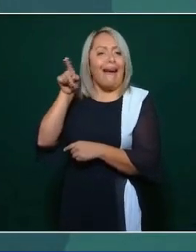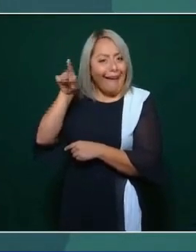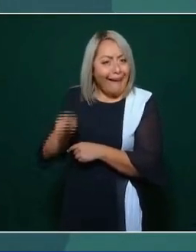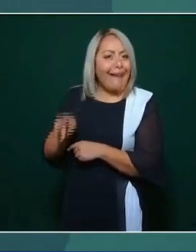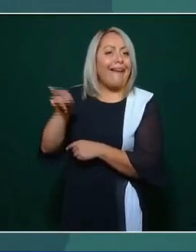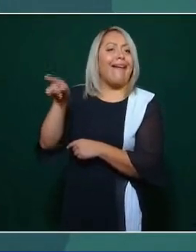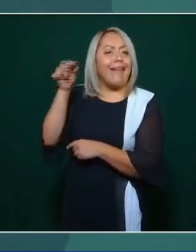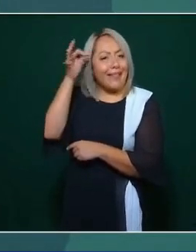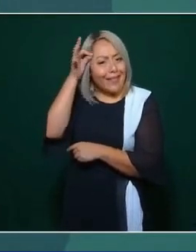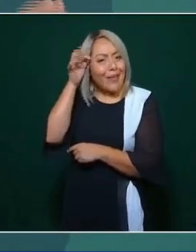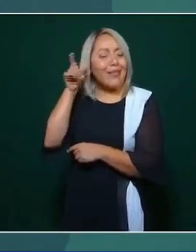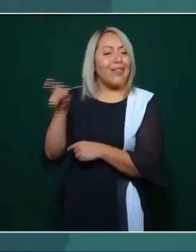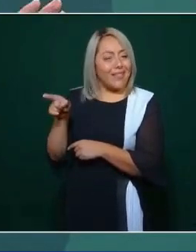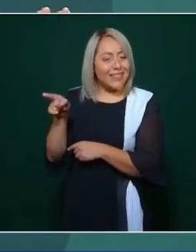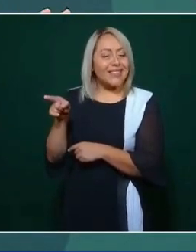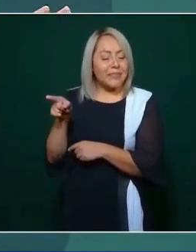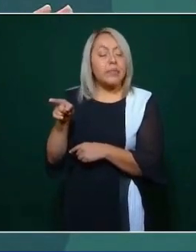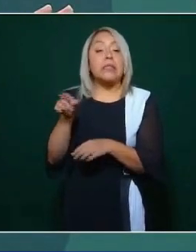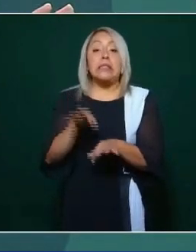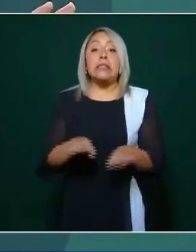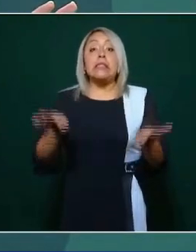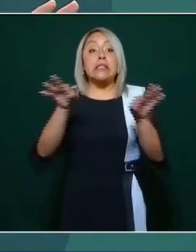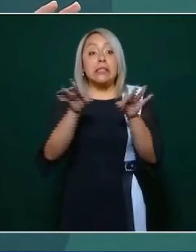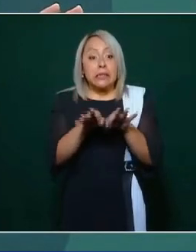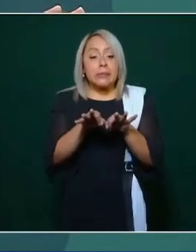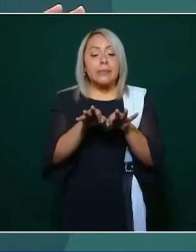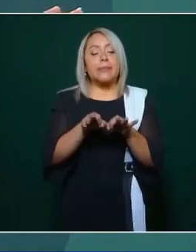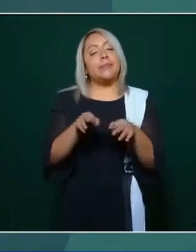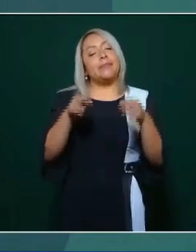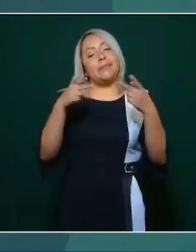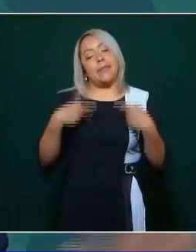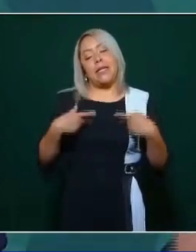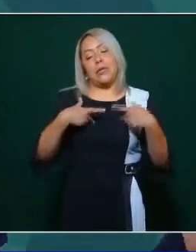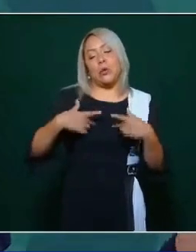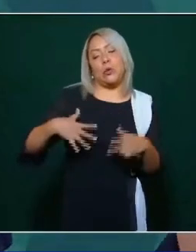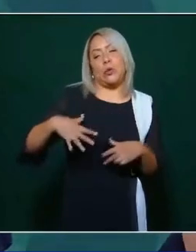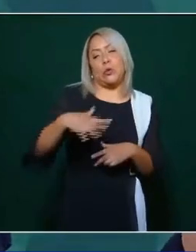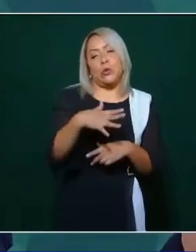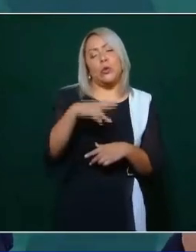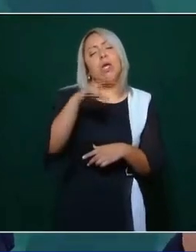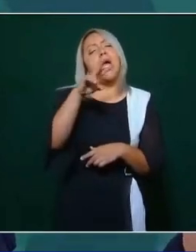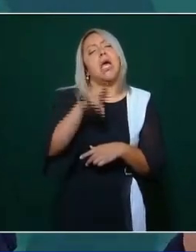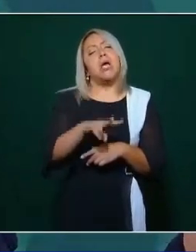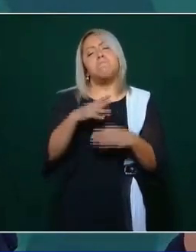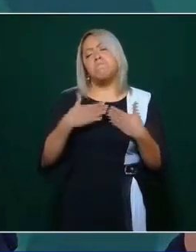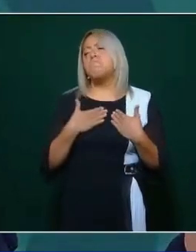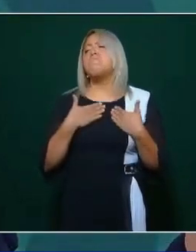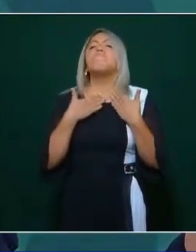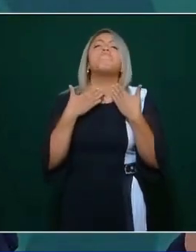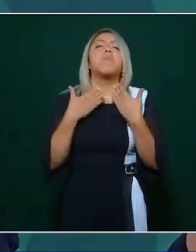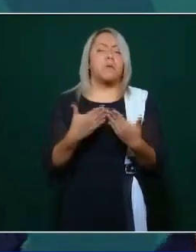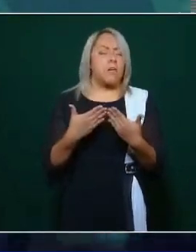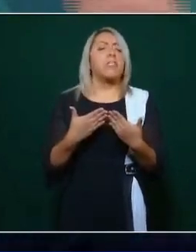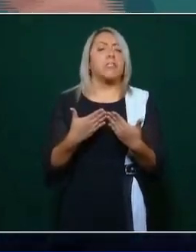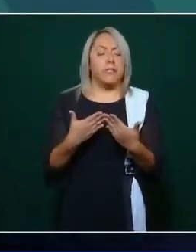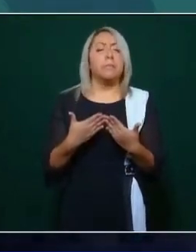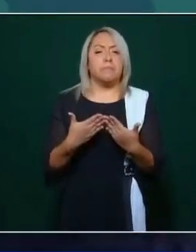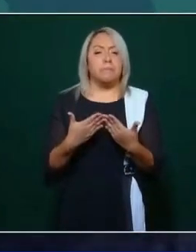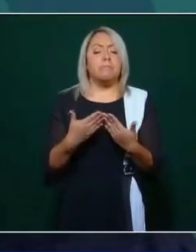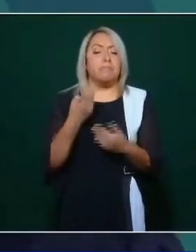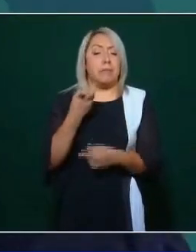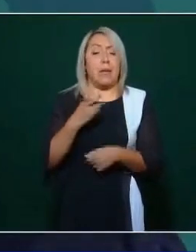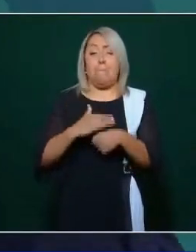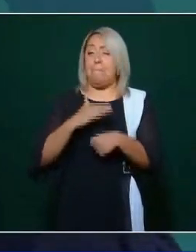Entonces, tenerle confianza a la gente. Eso es lo primero, porque